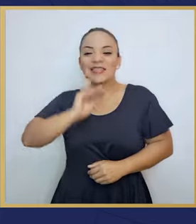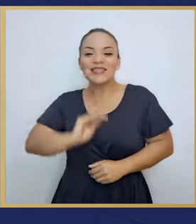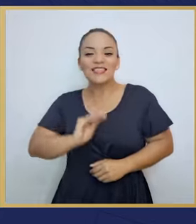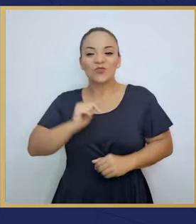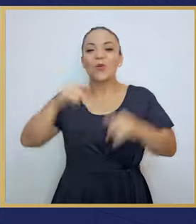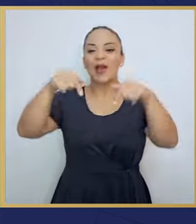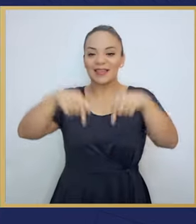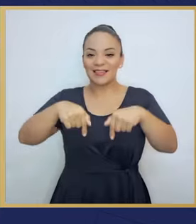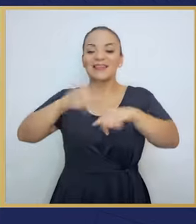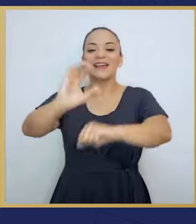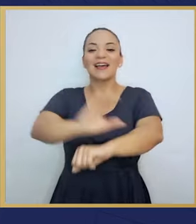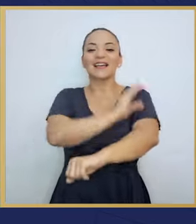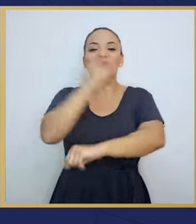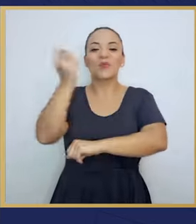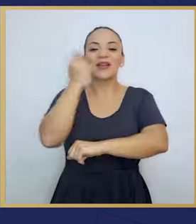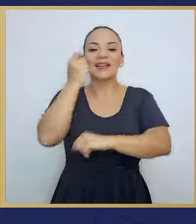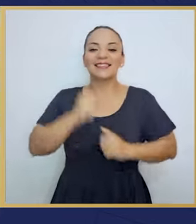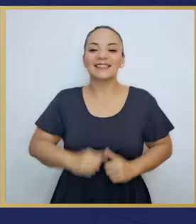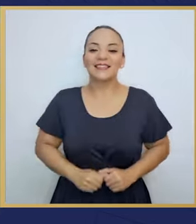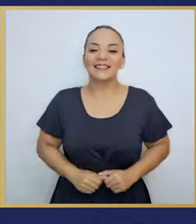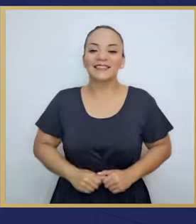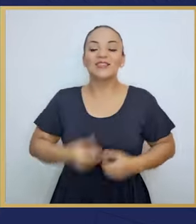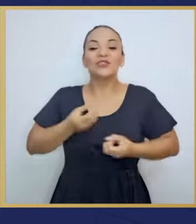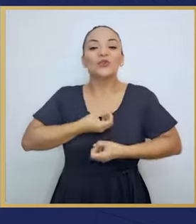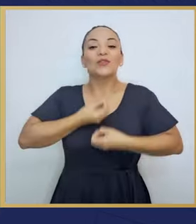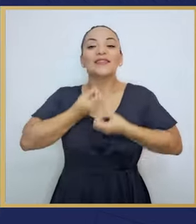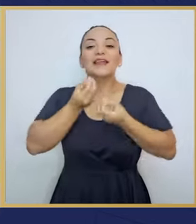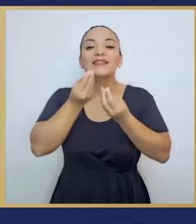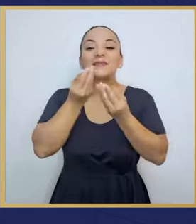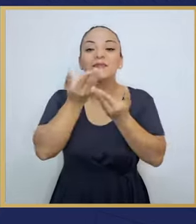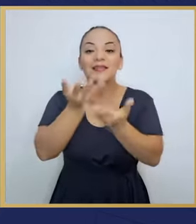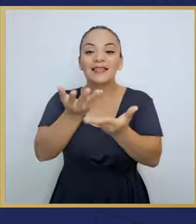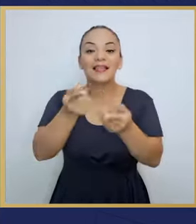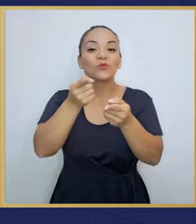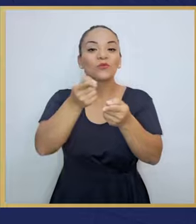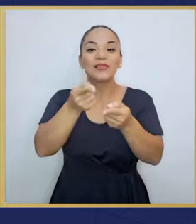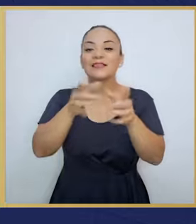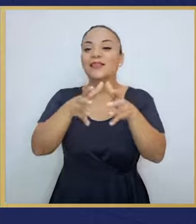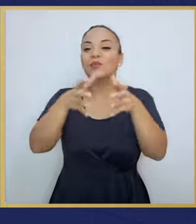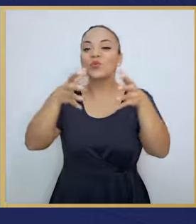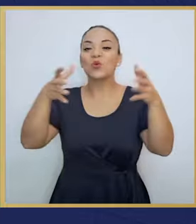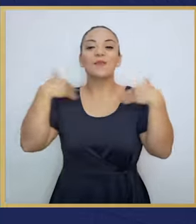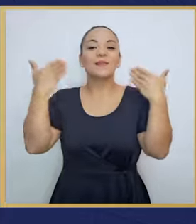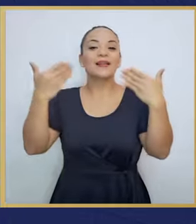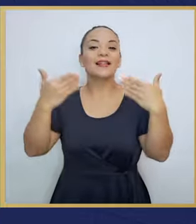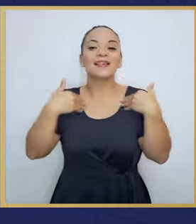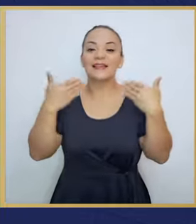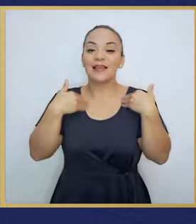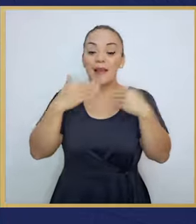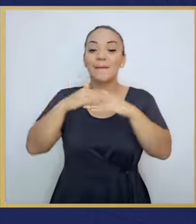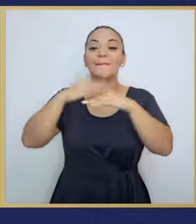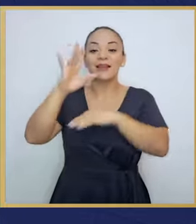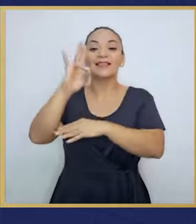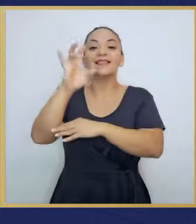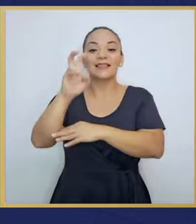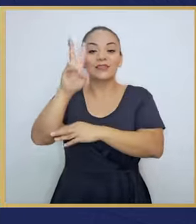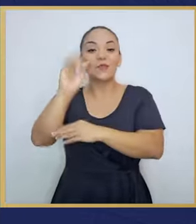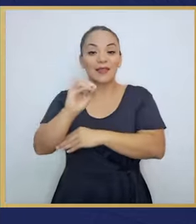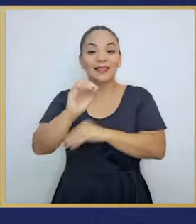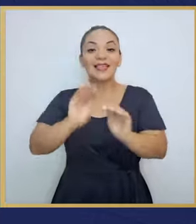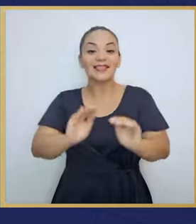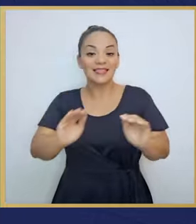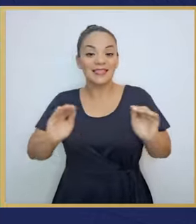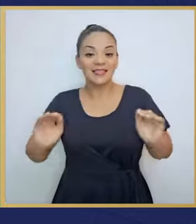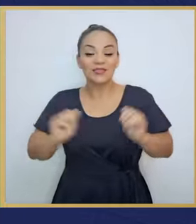un chiquillo aquí en Carrillo de Buenacasa. Quiero transmitirles y proyectar la enorme alegría de más de